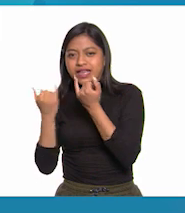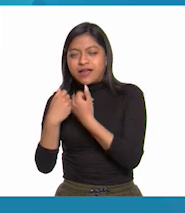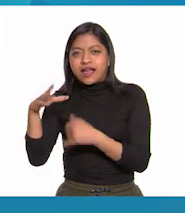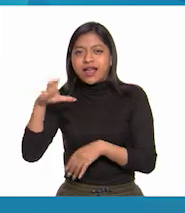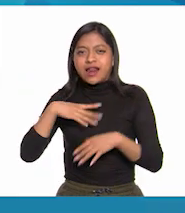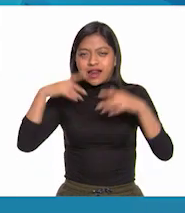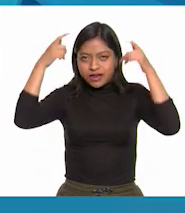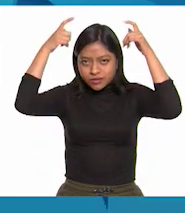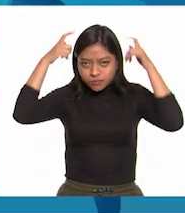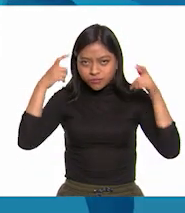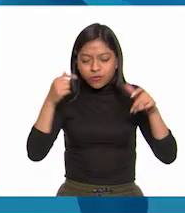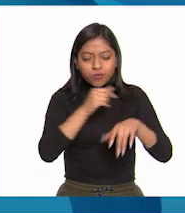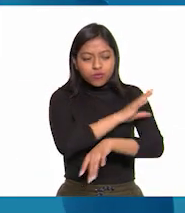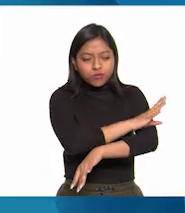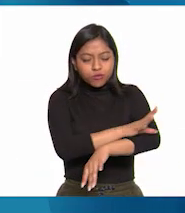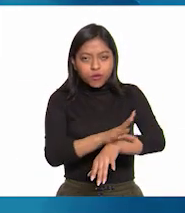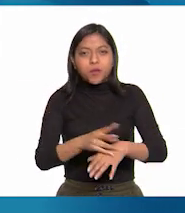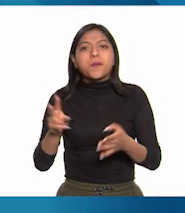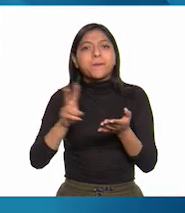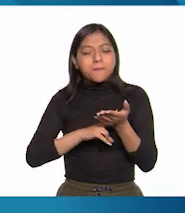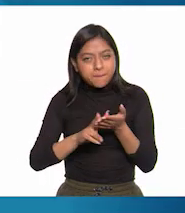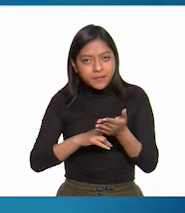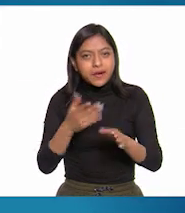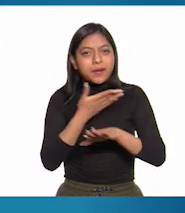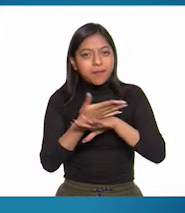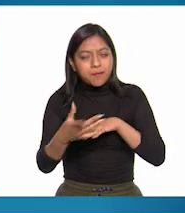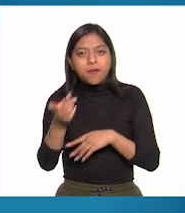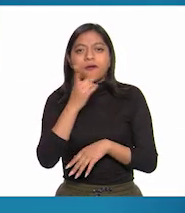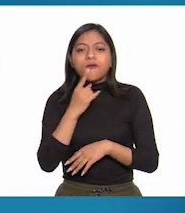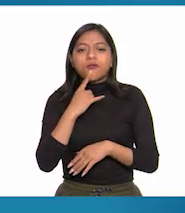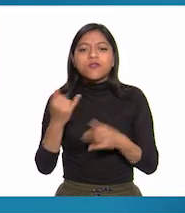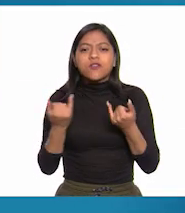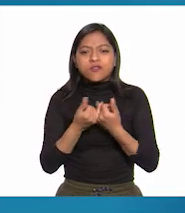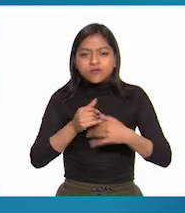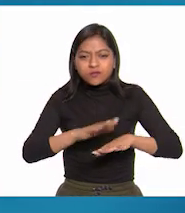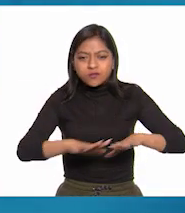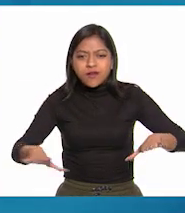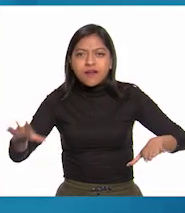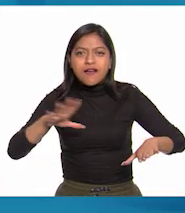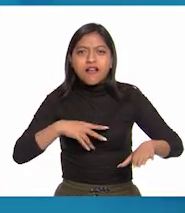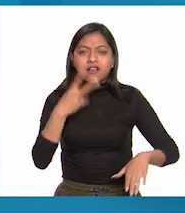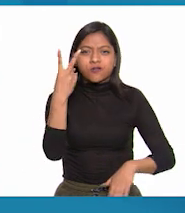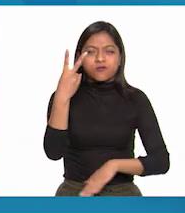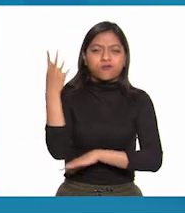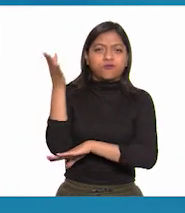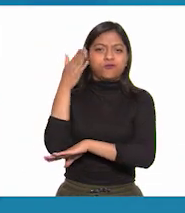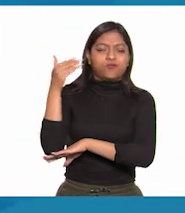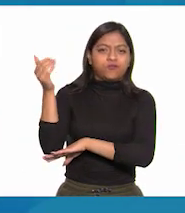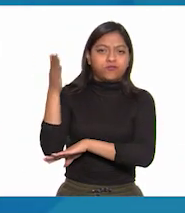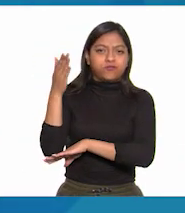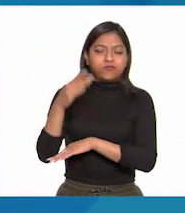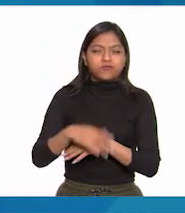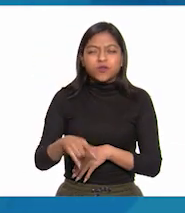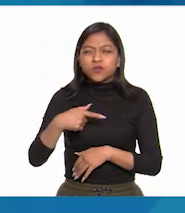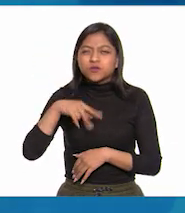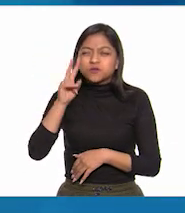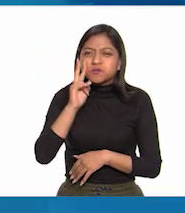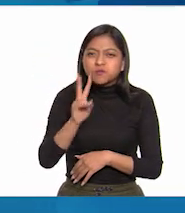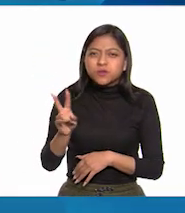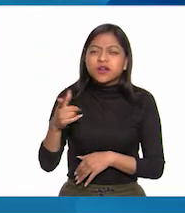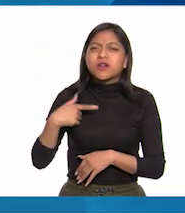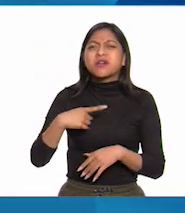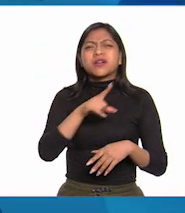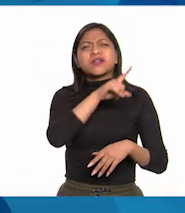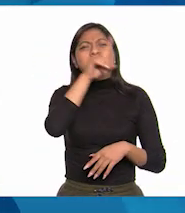sombrero con plumas de color verde, blanco y rojo también. A sus pies hay dos banderas. Por lo que acabo de